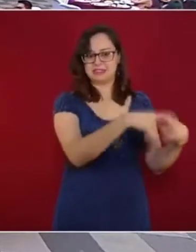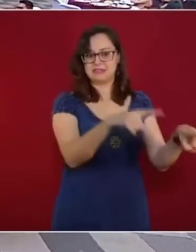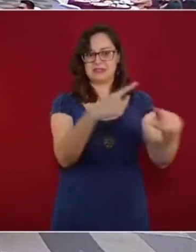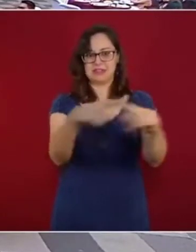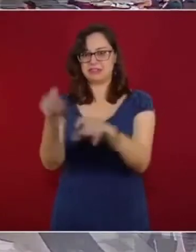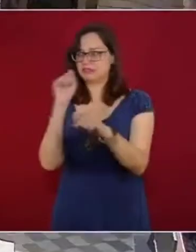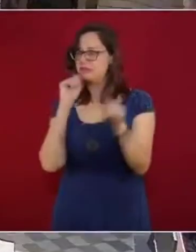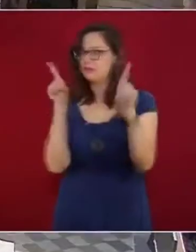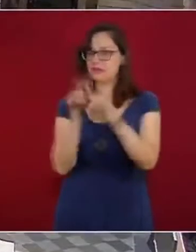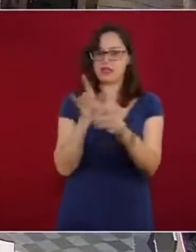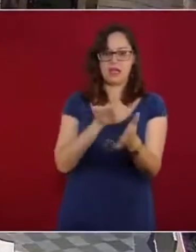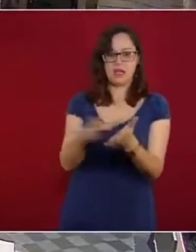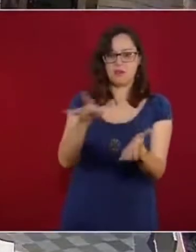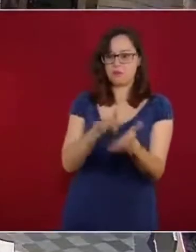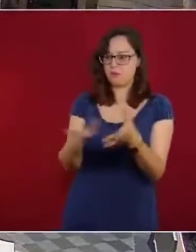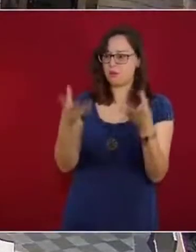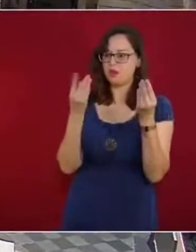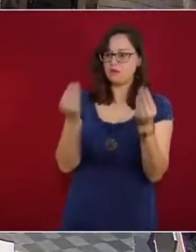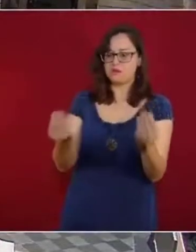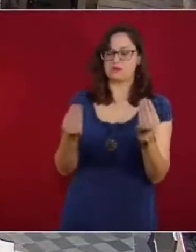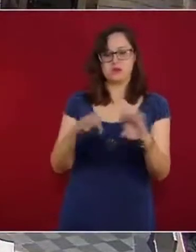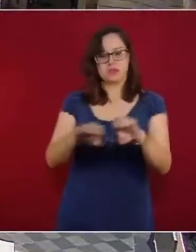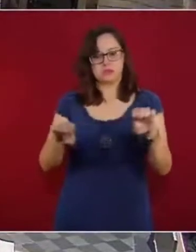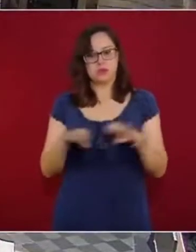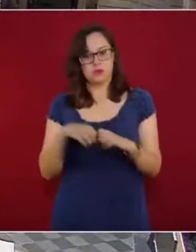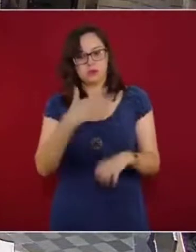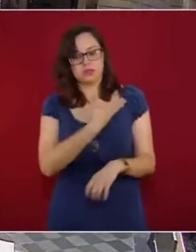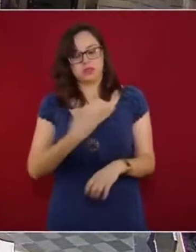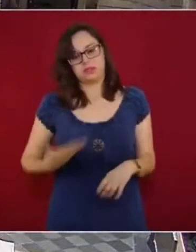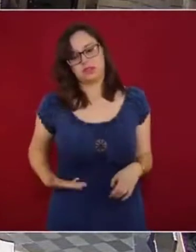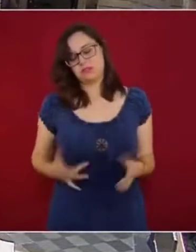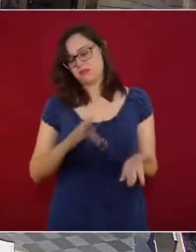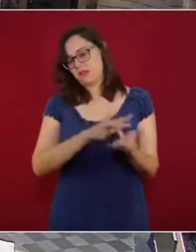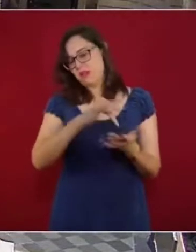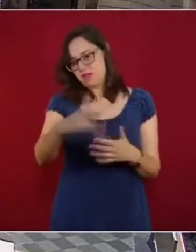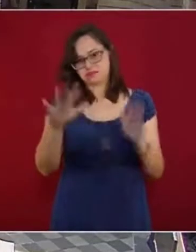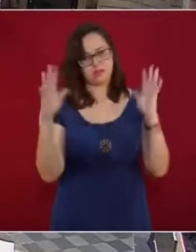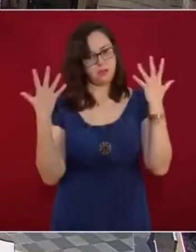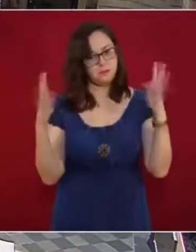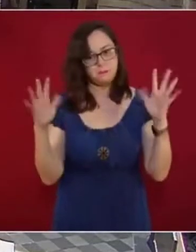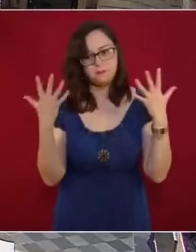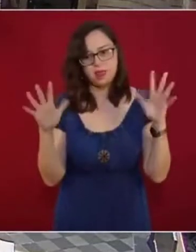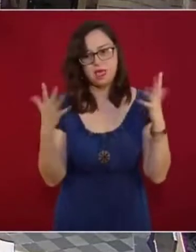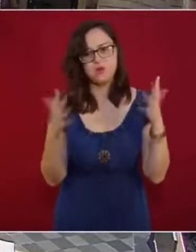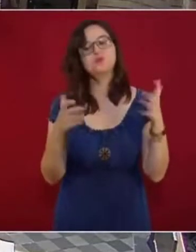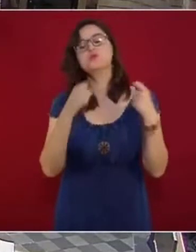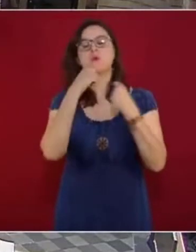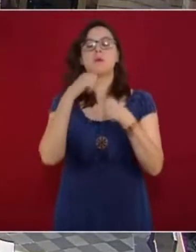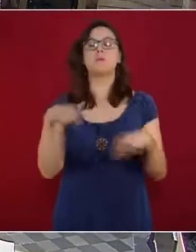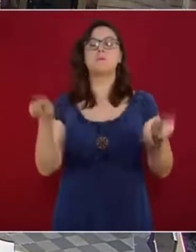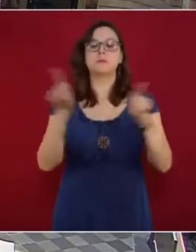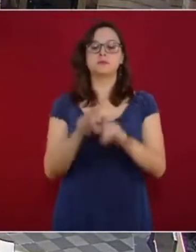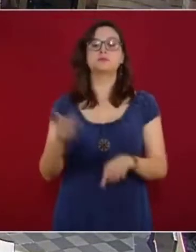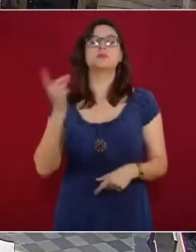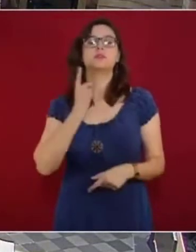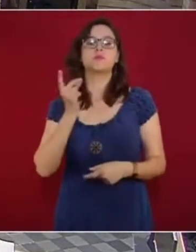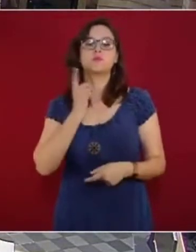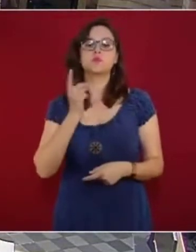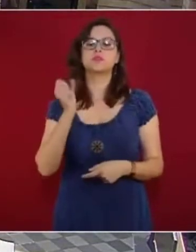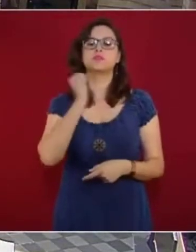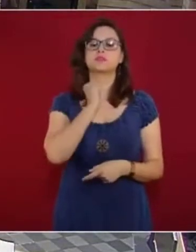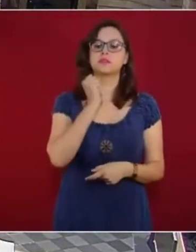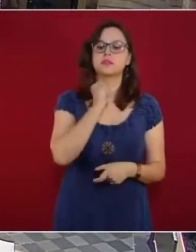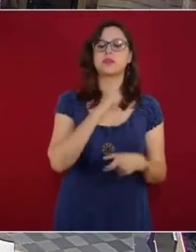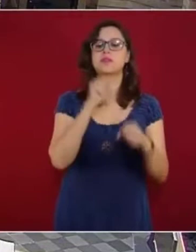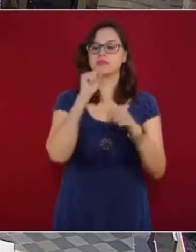compañeros, que integran el gabinete. Así como también a nuestros diputados y senadores, gracias, gracias